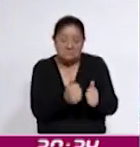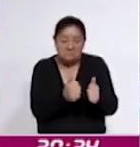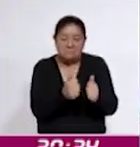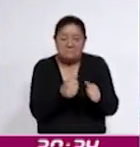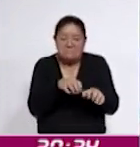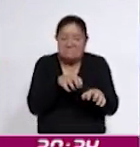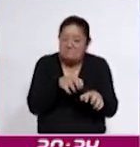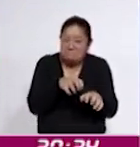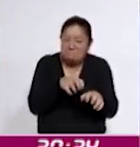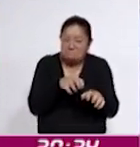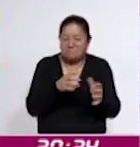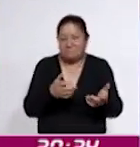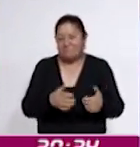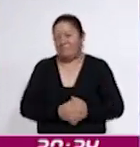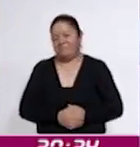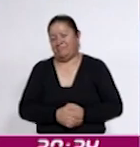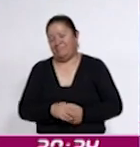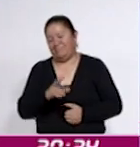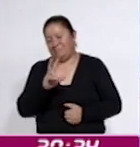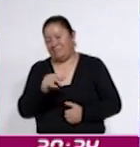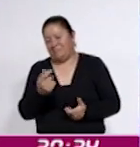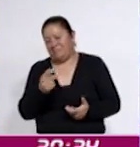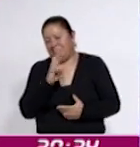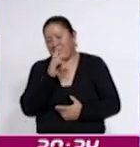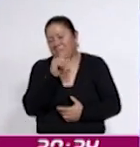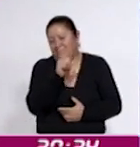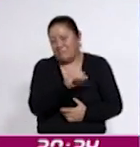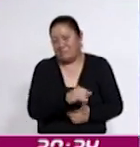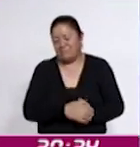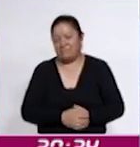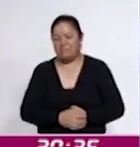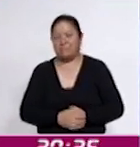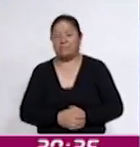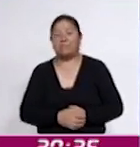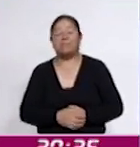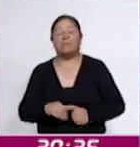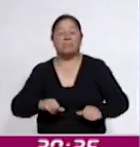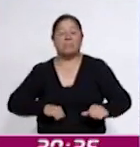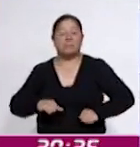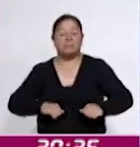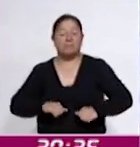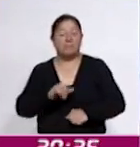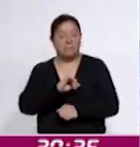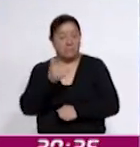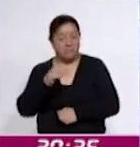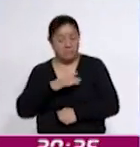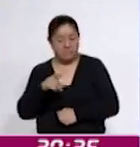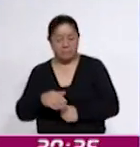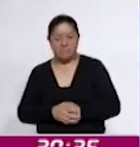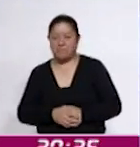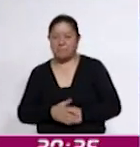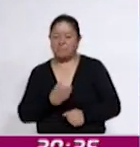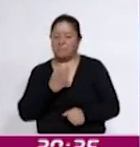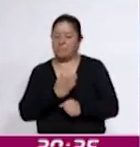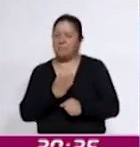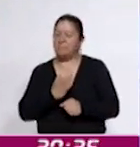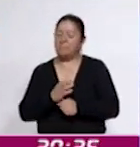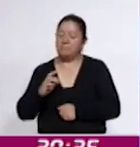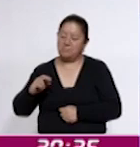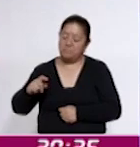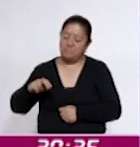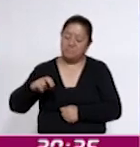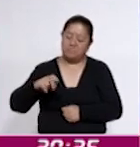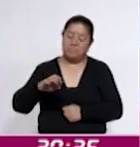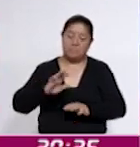No, mejor así. ¿Qué otras actividades realizan, aparte de caminar? Pues ahorita nada más caminar, por lo de,